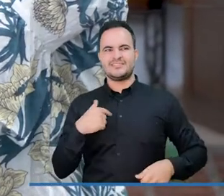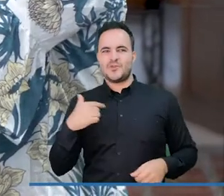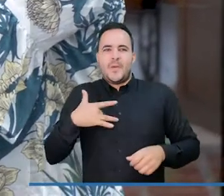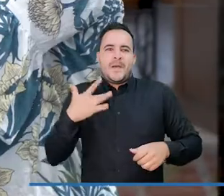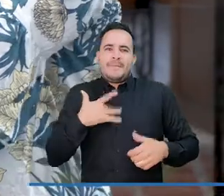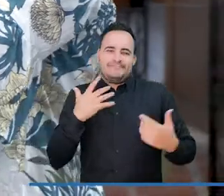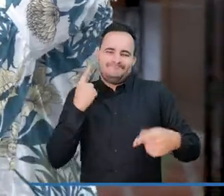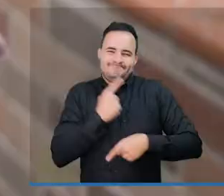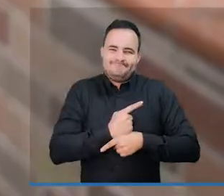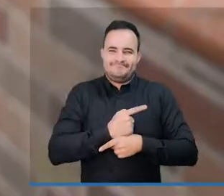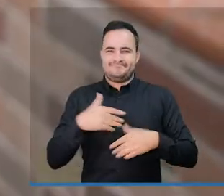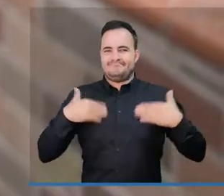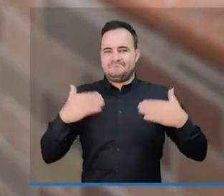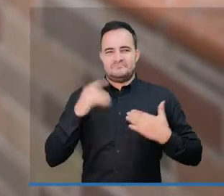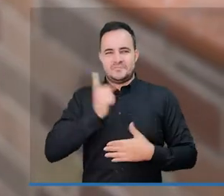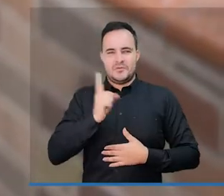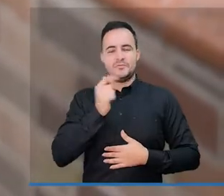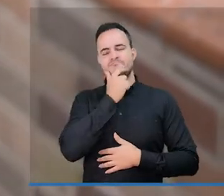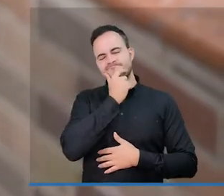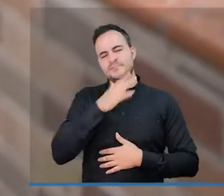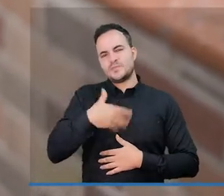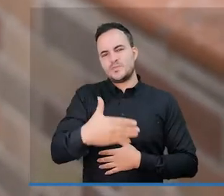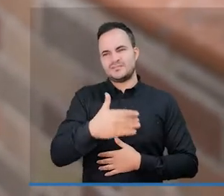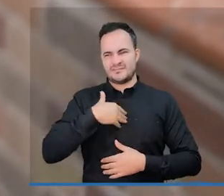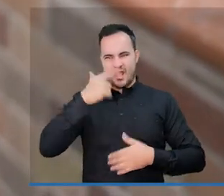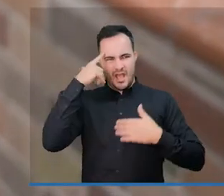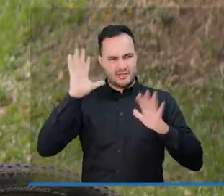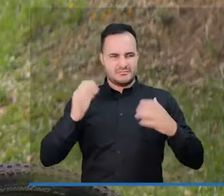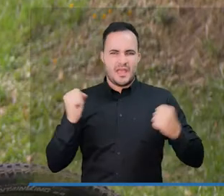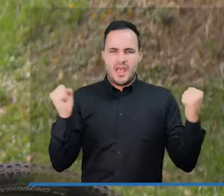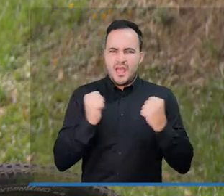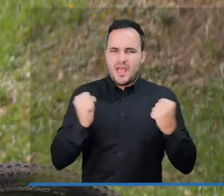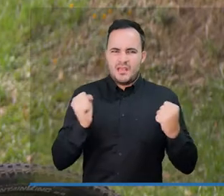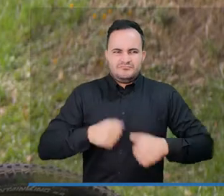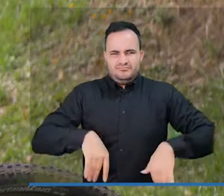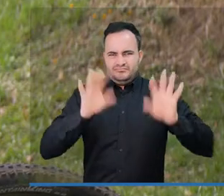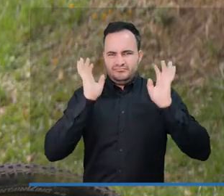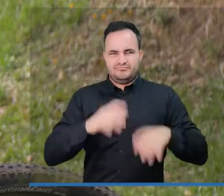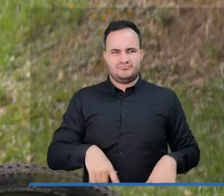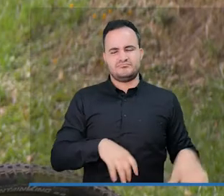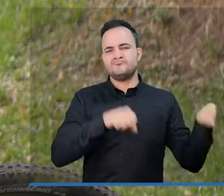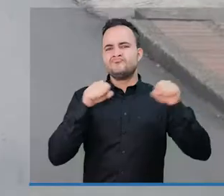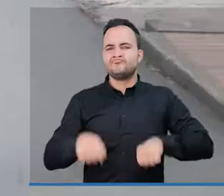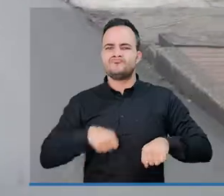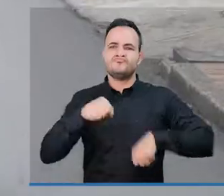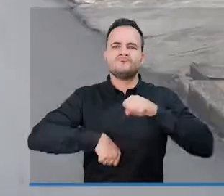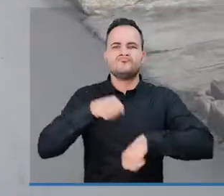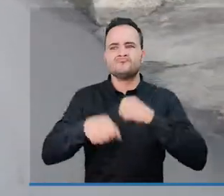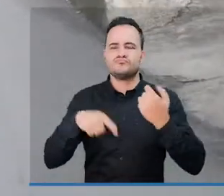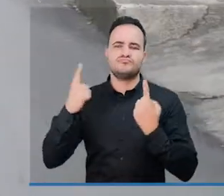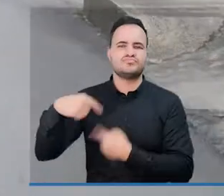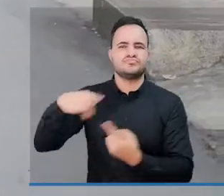gustado la bicicleta y un día decidí quitarle el miedo un poco y salir a las calles.